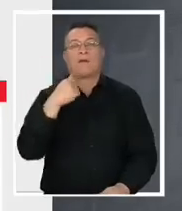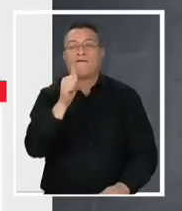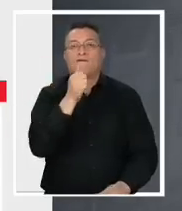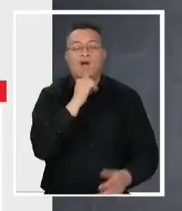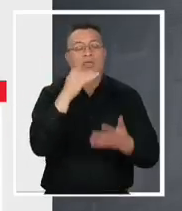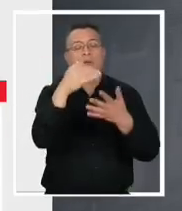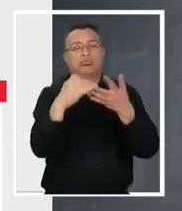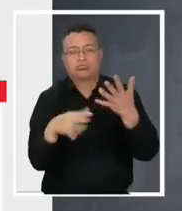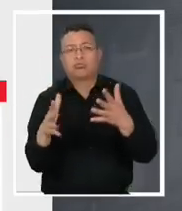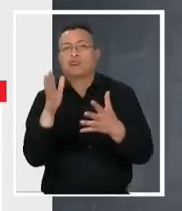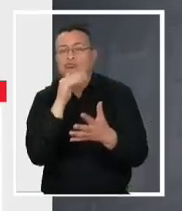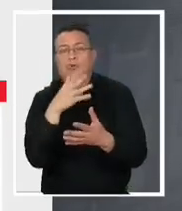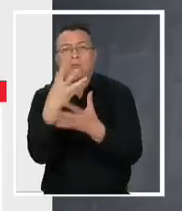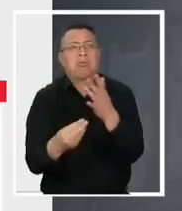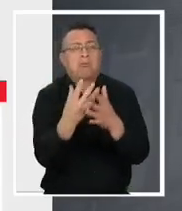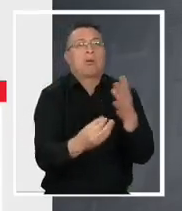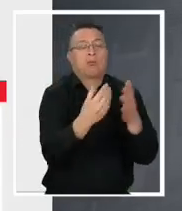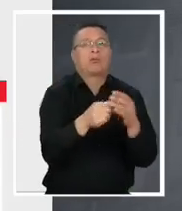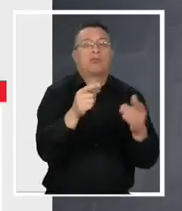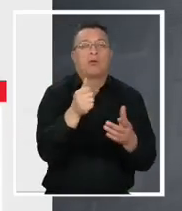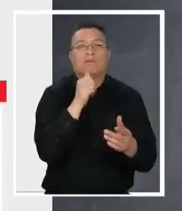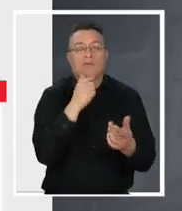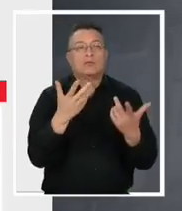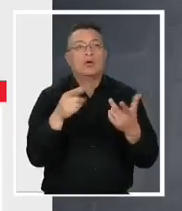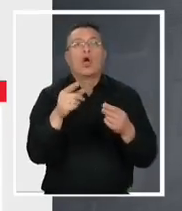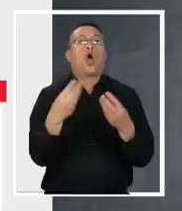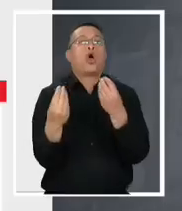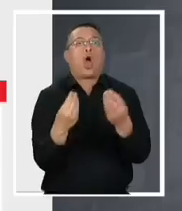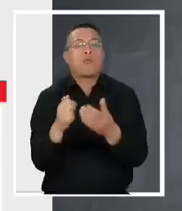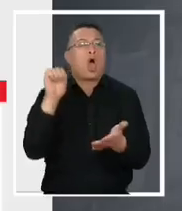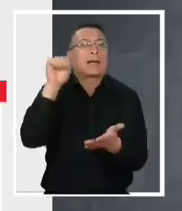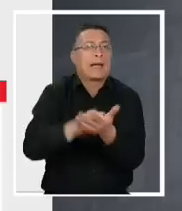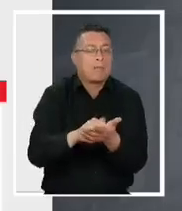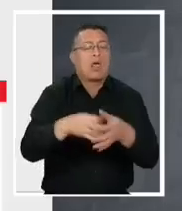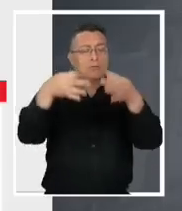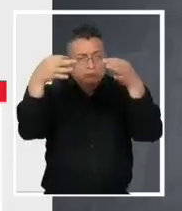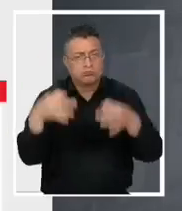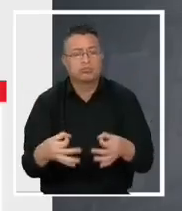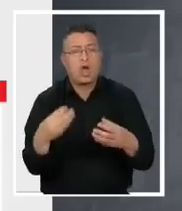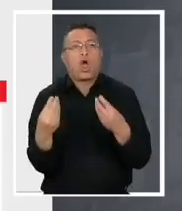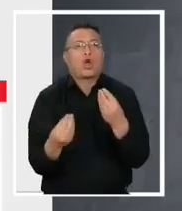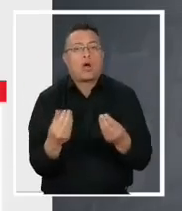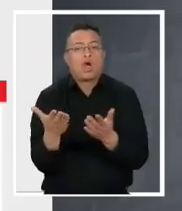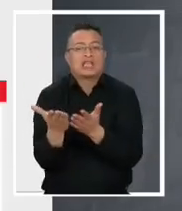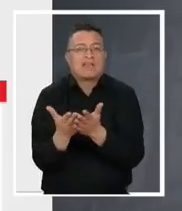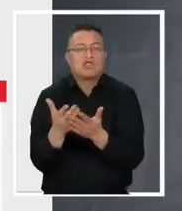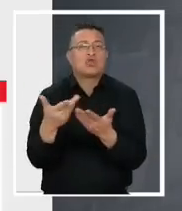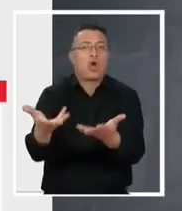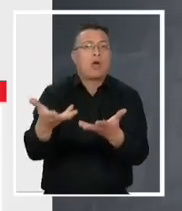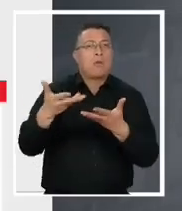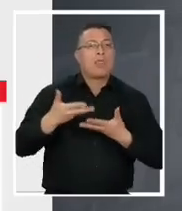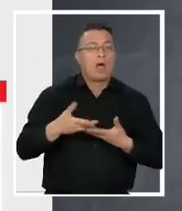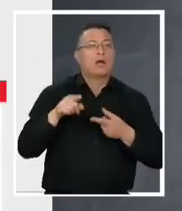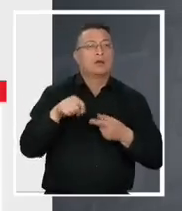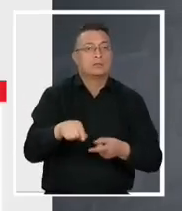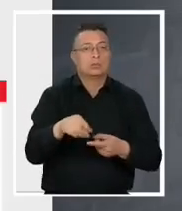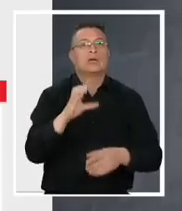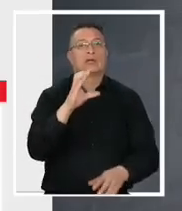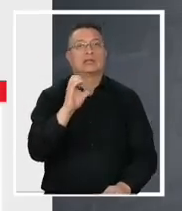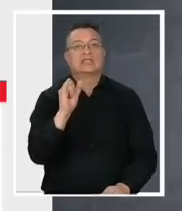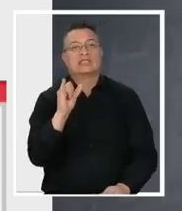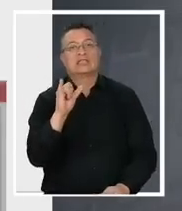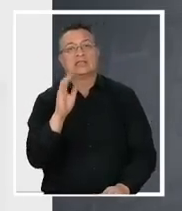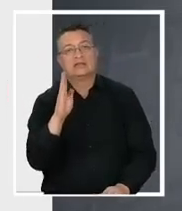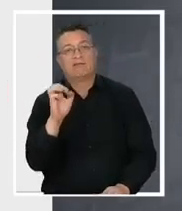Ante esto, en 24horas.cl le contamos cómo reclamar formalmente un producto o servicio ofertado en este evento